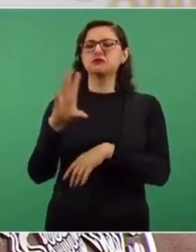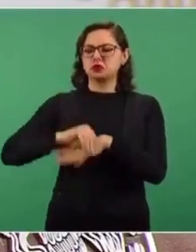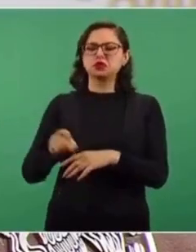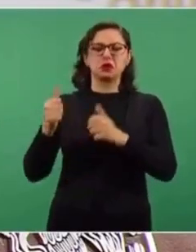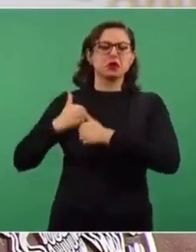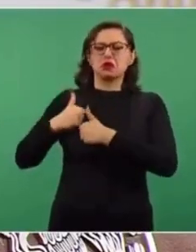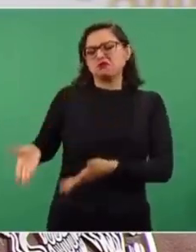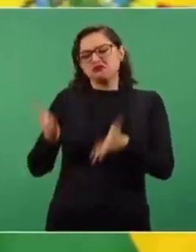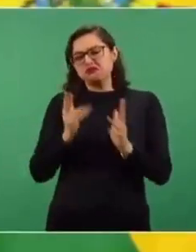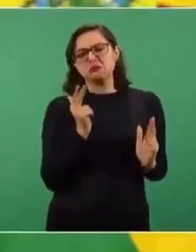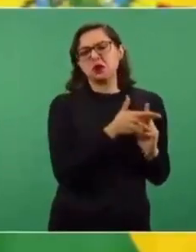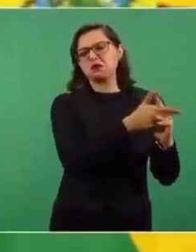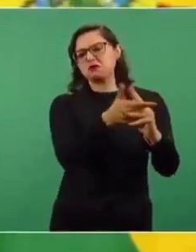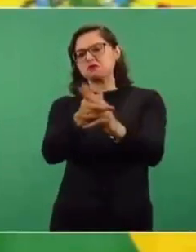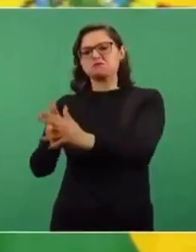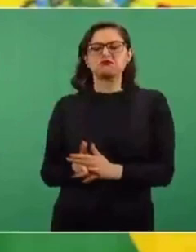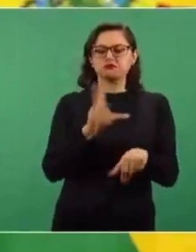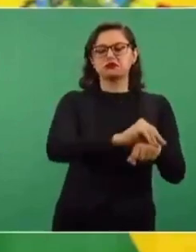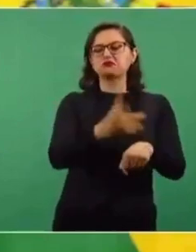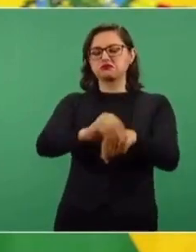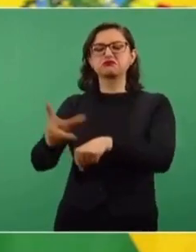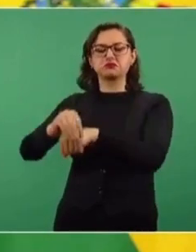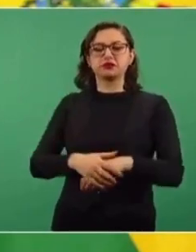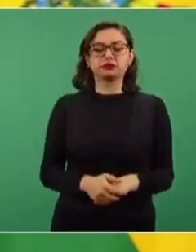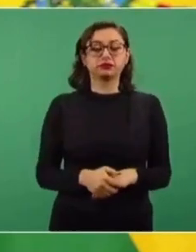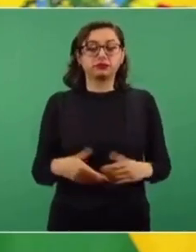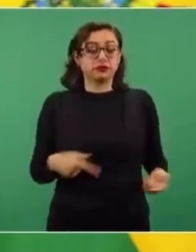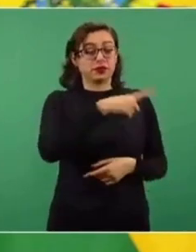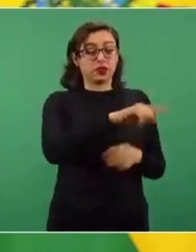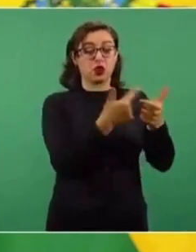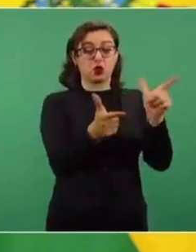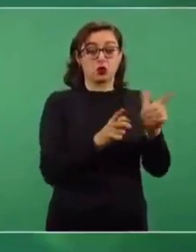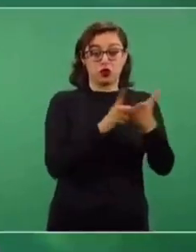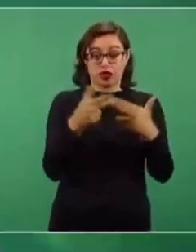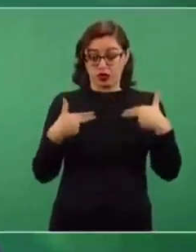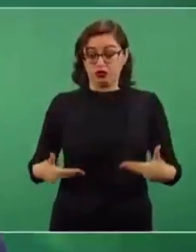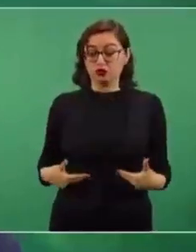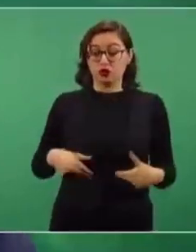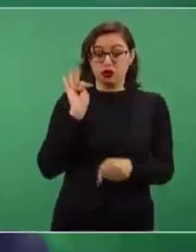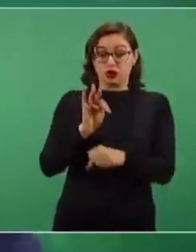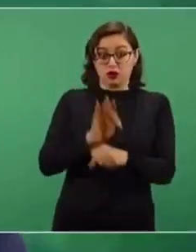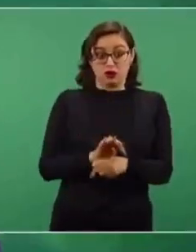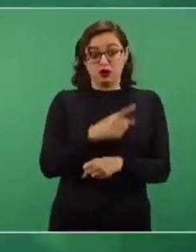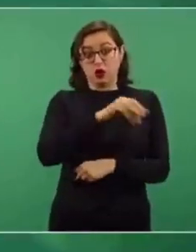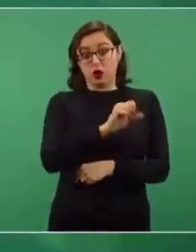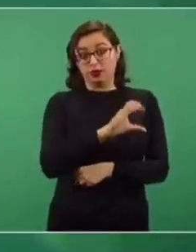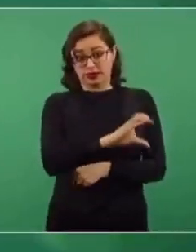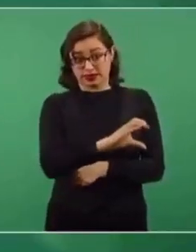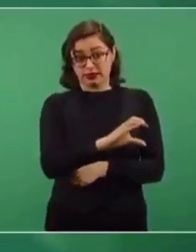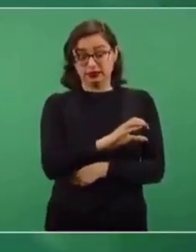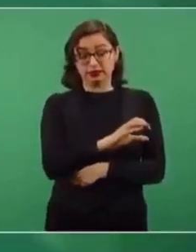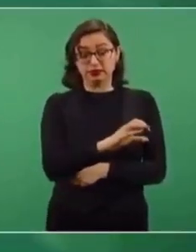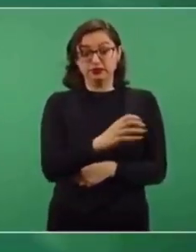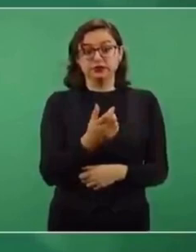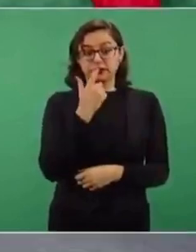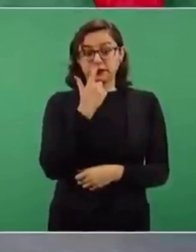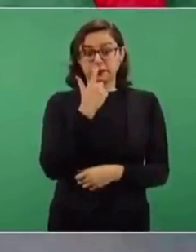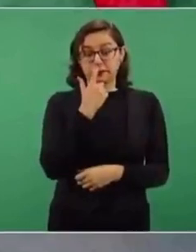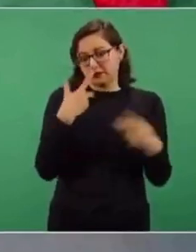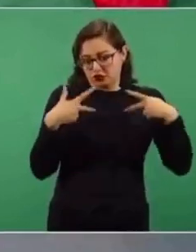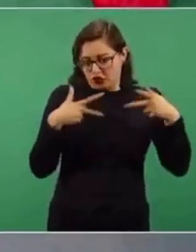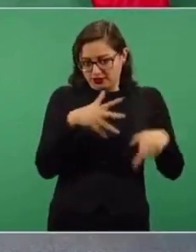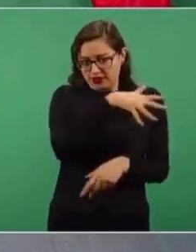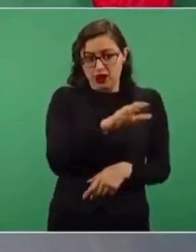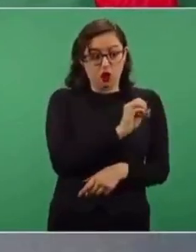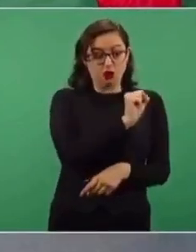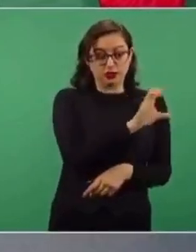y los defensores de derechos humanos, de la sociedad civil o de la llamada sociedad civil, porque antes se conocía como